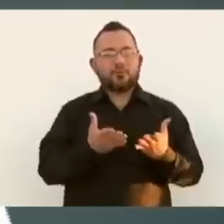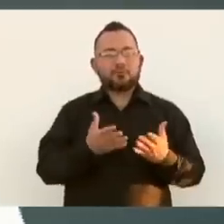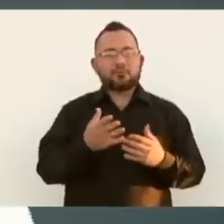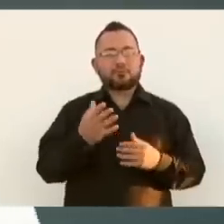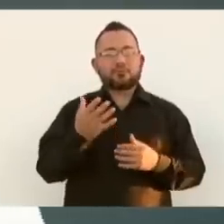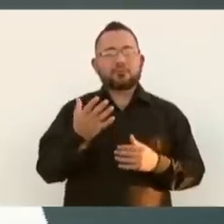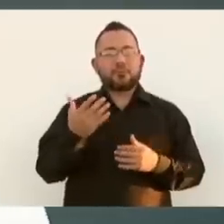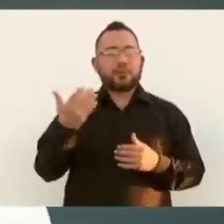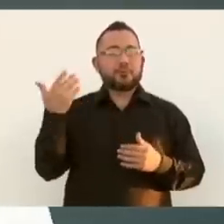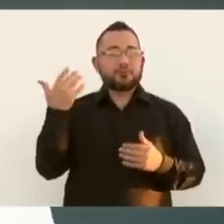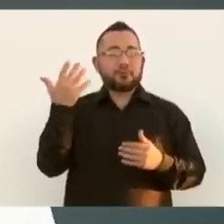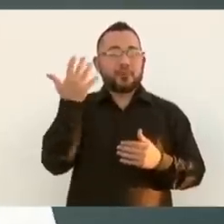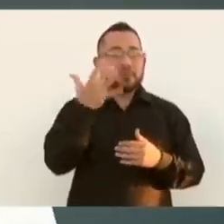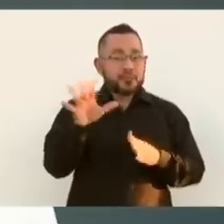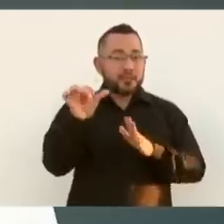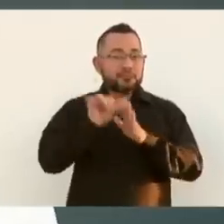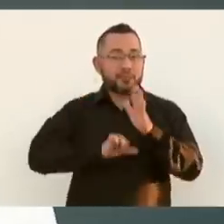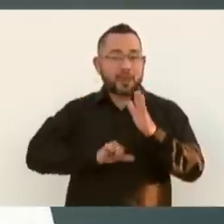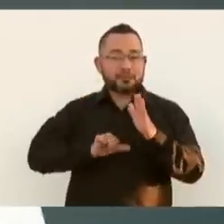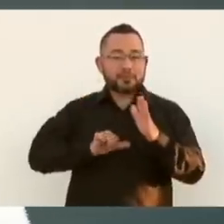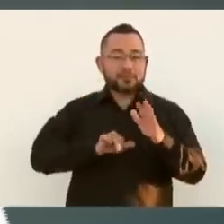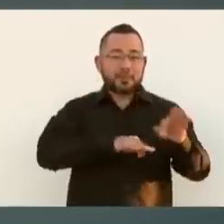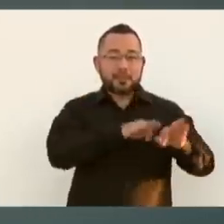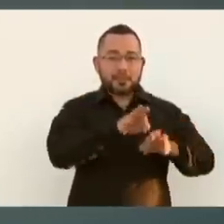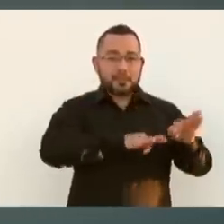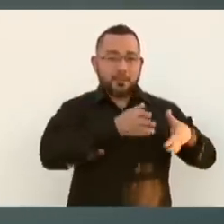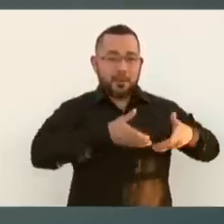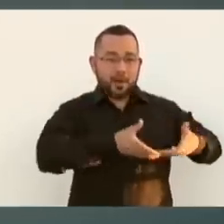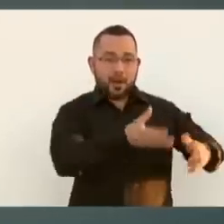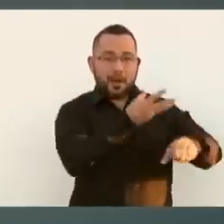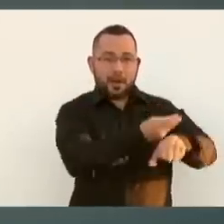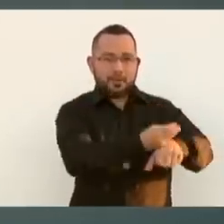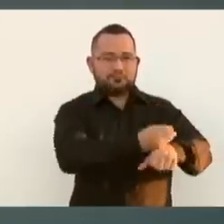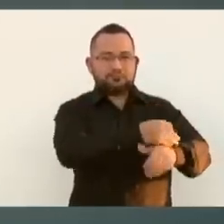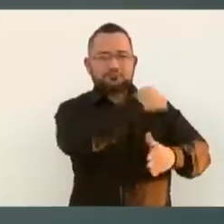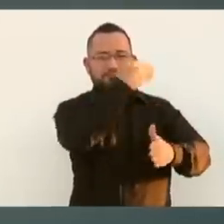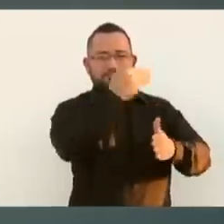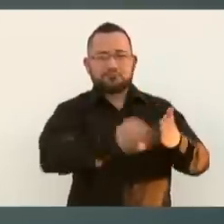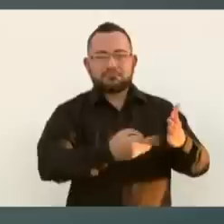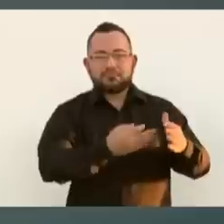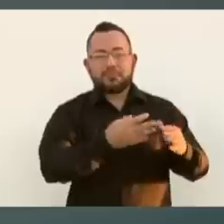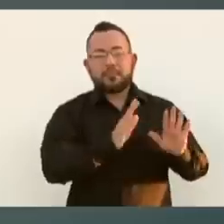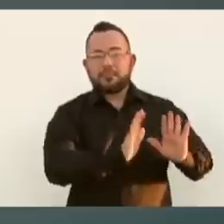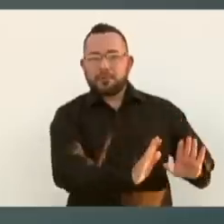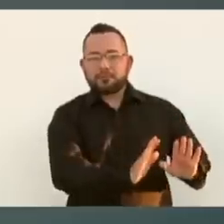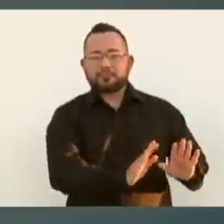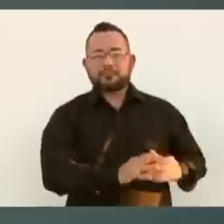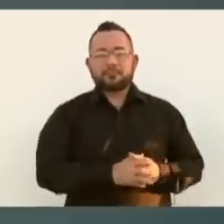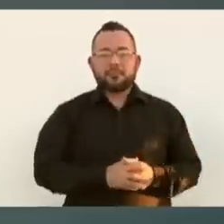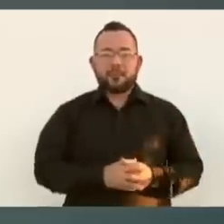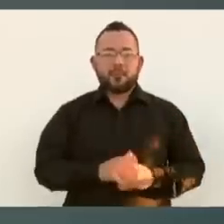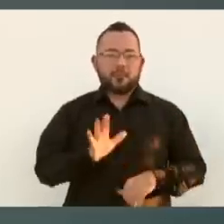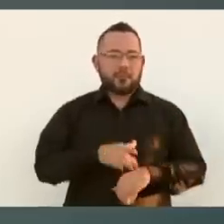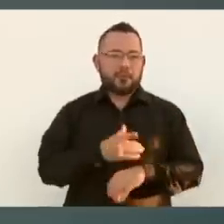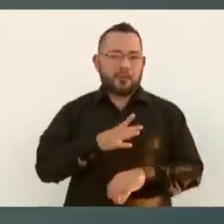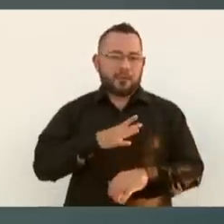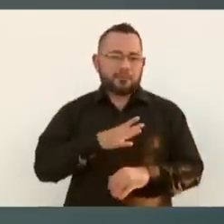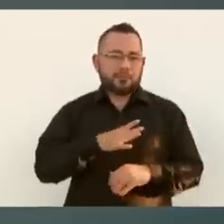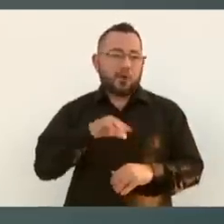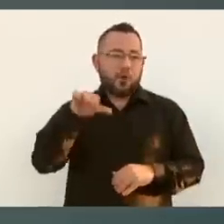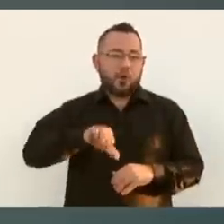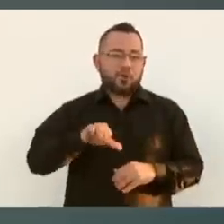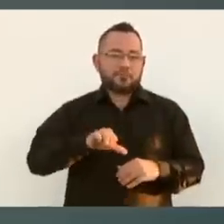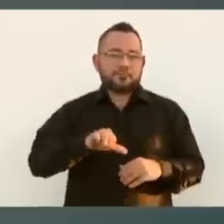meses suspendidos los trabajos de la carretera de Cananea-Agua Prieta por un amparo. Hoy mismo